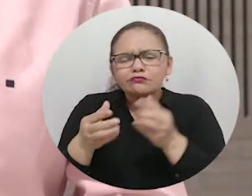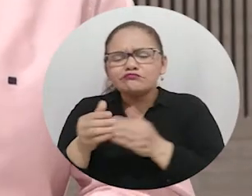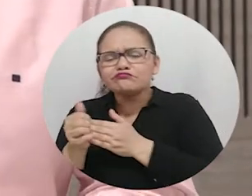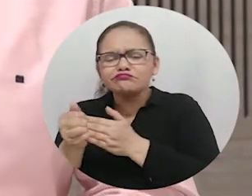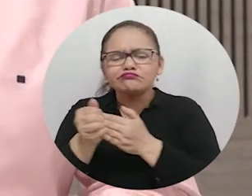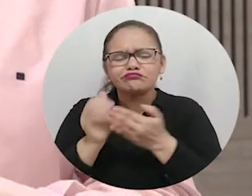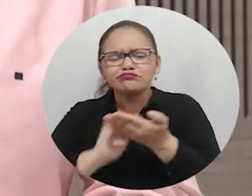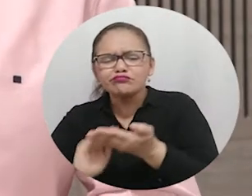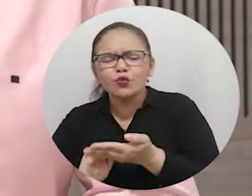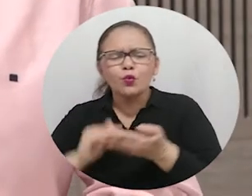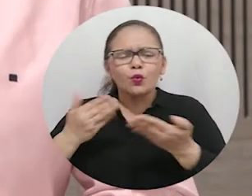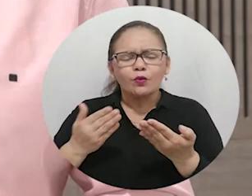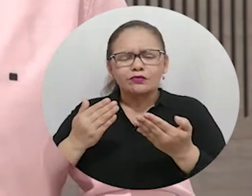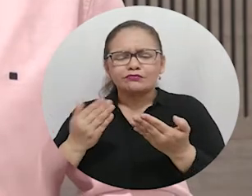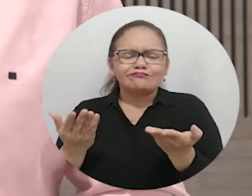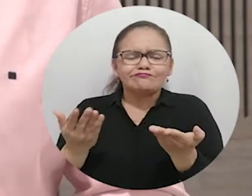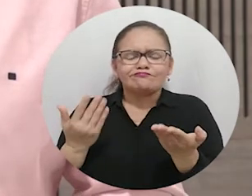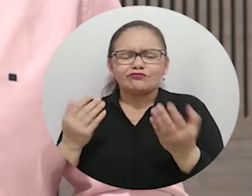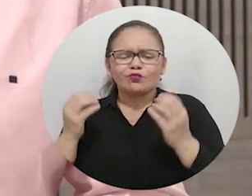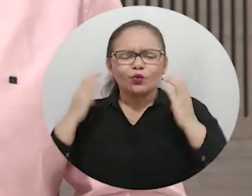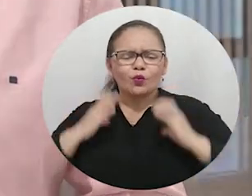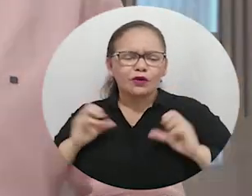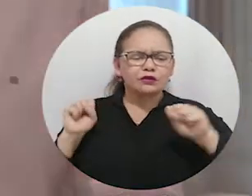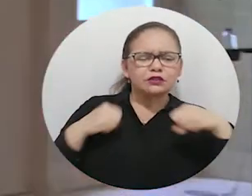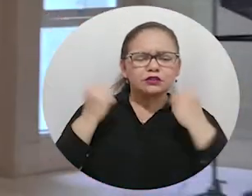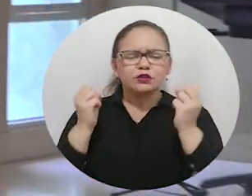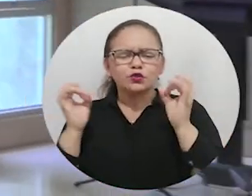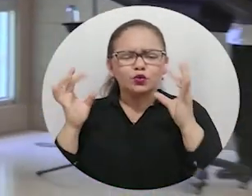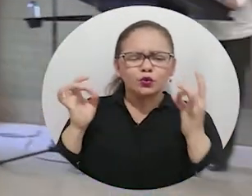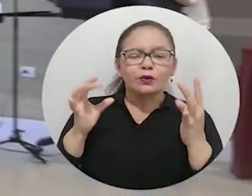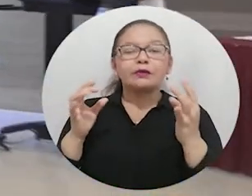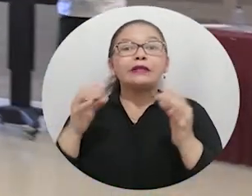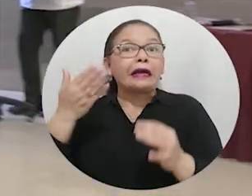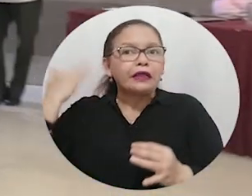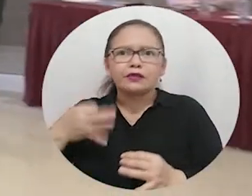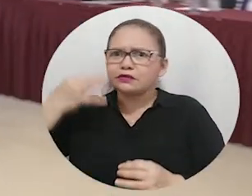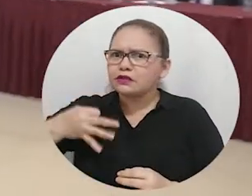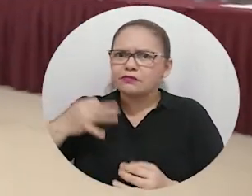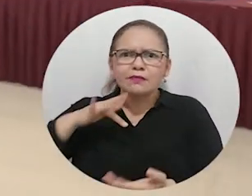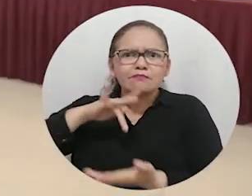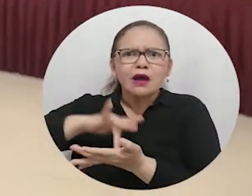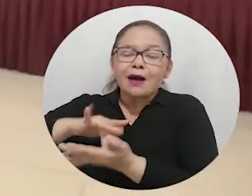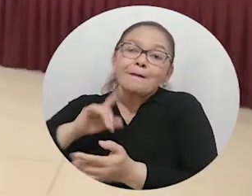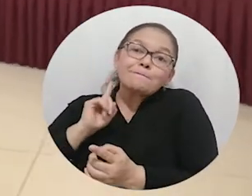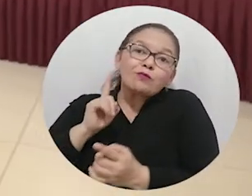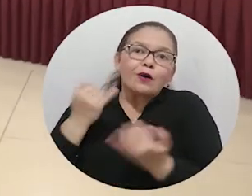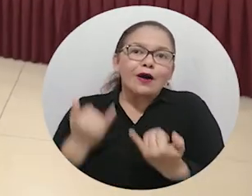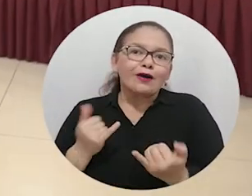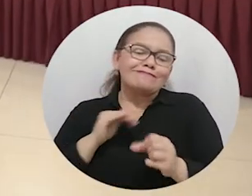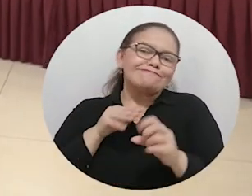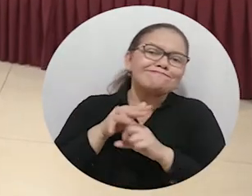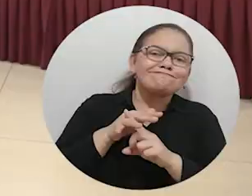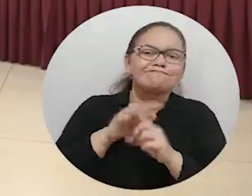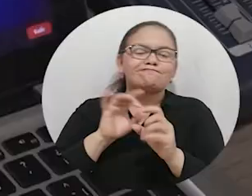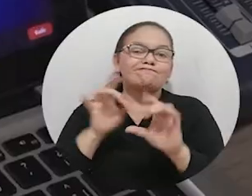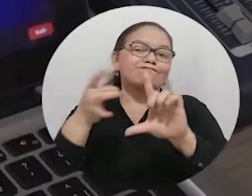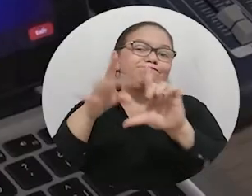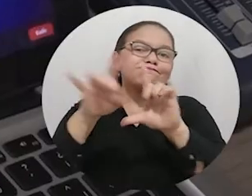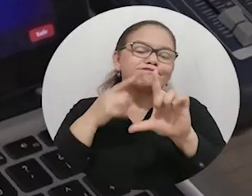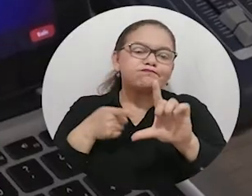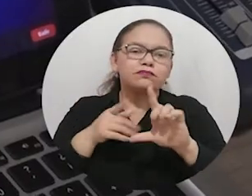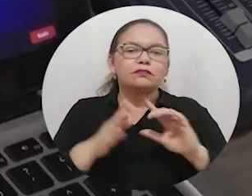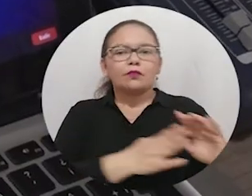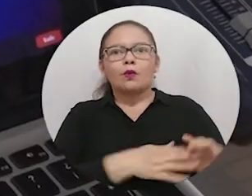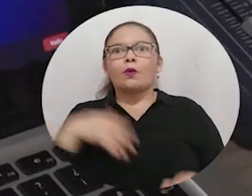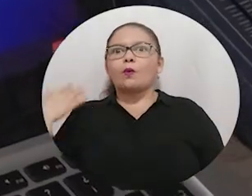sembrar la cultura del manejo adecuado del dolor. Siempre lo habíamos hecho presencial y ahora estuvimos en esta necesidad de